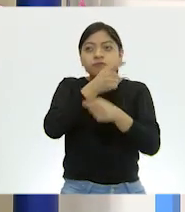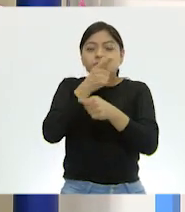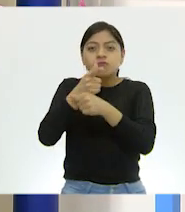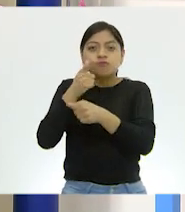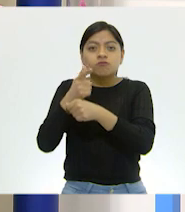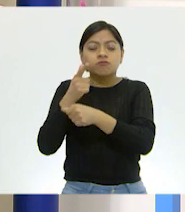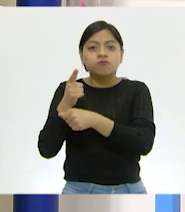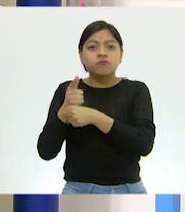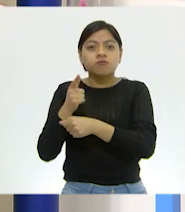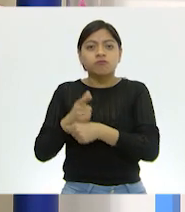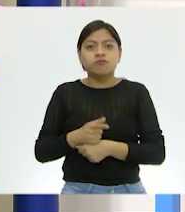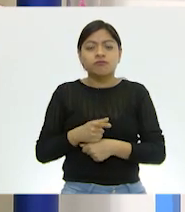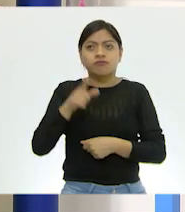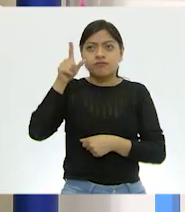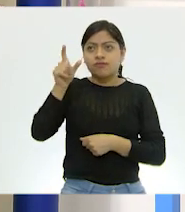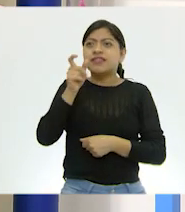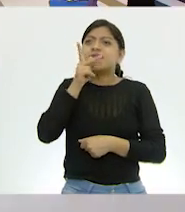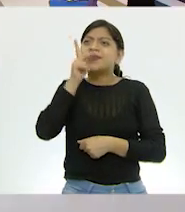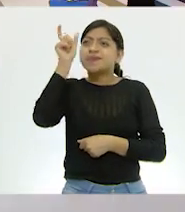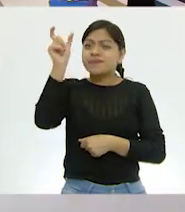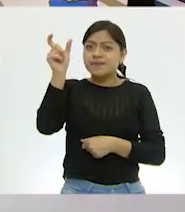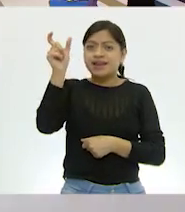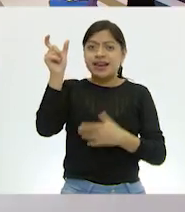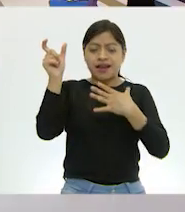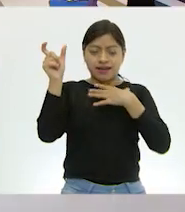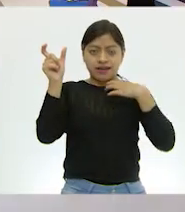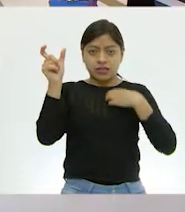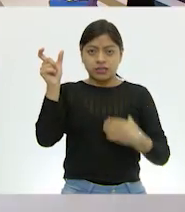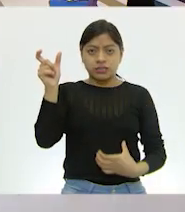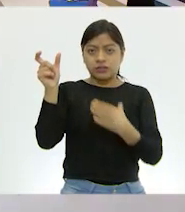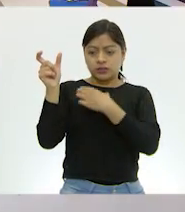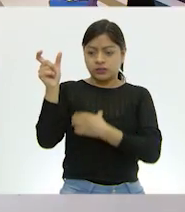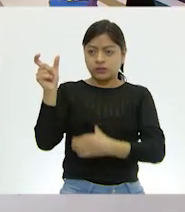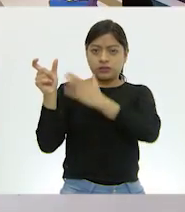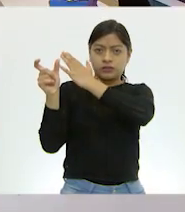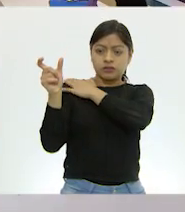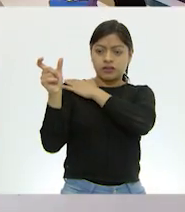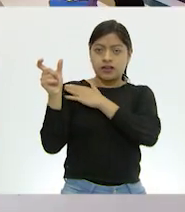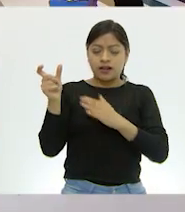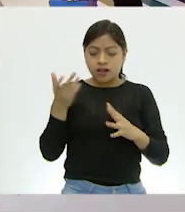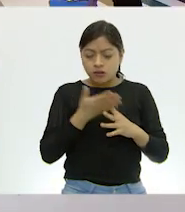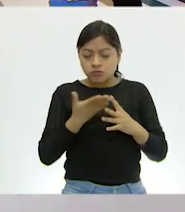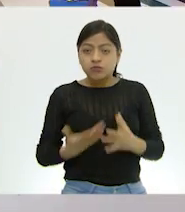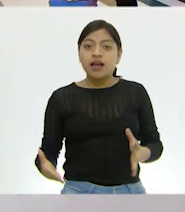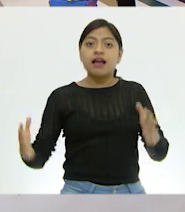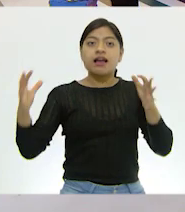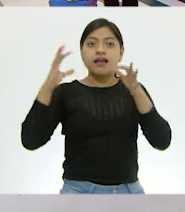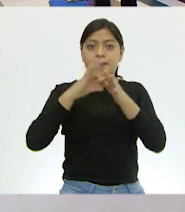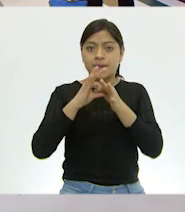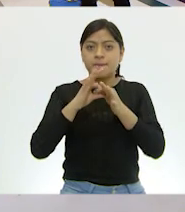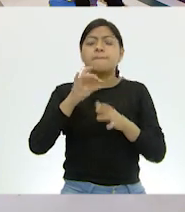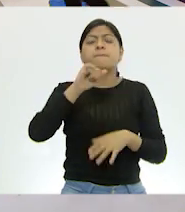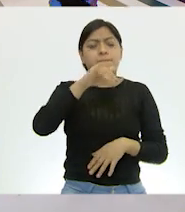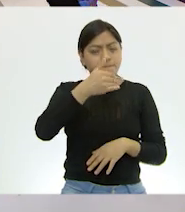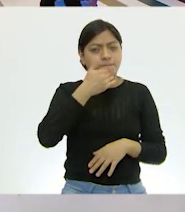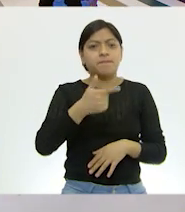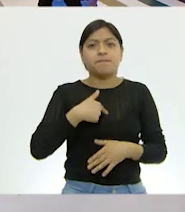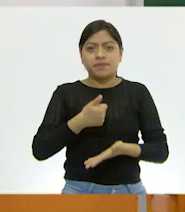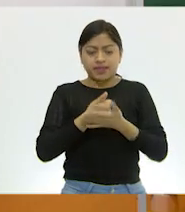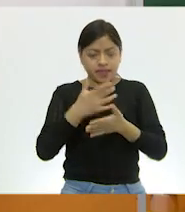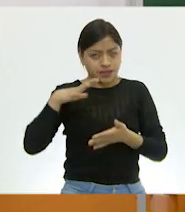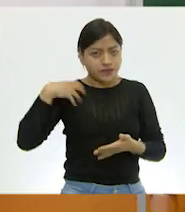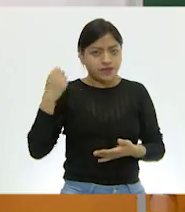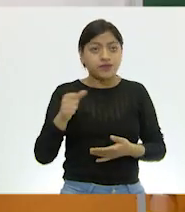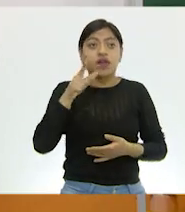a qué parte del cuerpo pertenecen cada uno de esos nombres? Muy bien. Voy a hacer lo mejor posible. No te